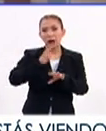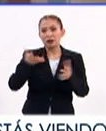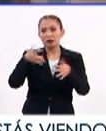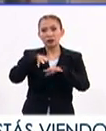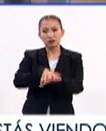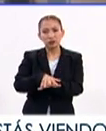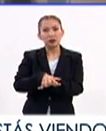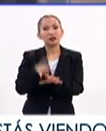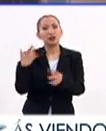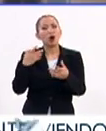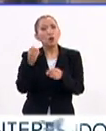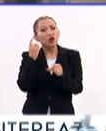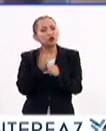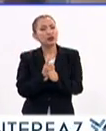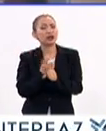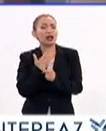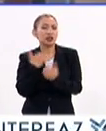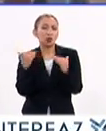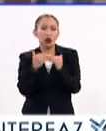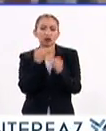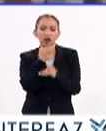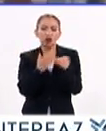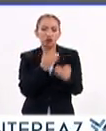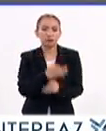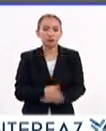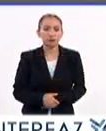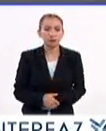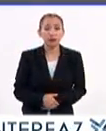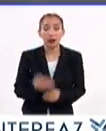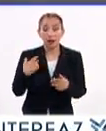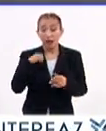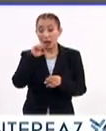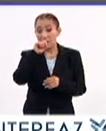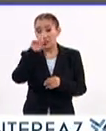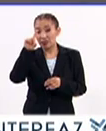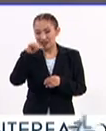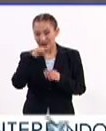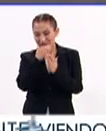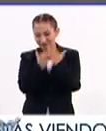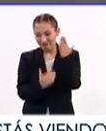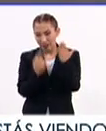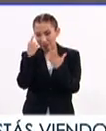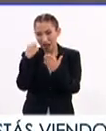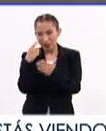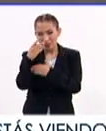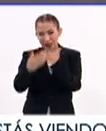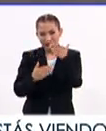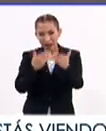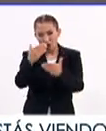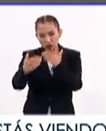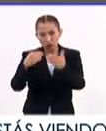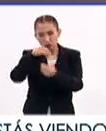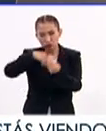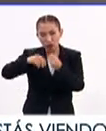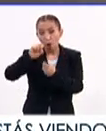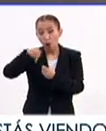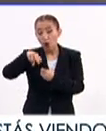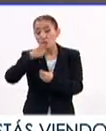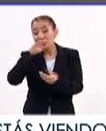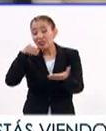inclusivas donde las oportunidades sean iguales para todos. La Agenda 2030 para el Desarrollo Sostenible de Naciones Unidas